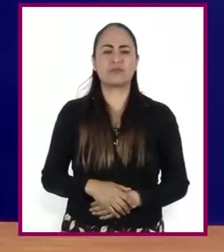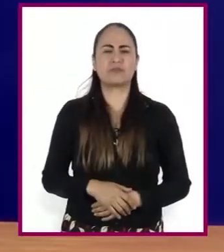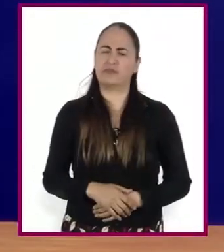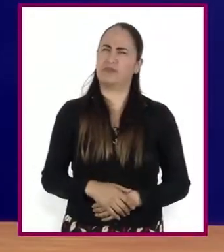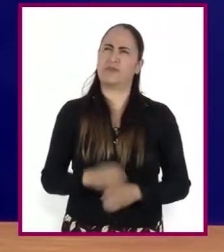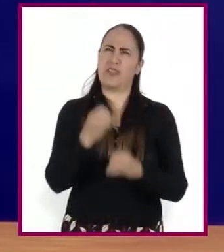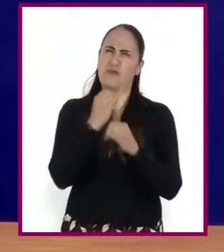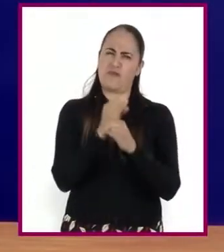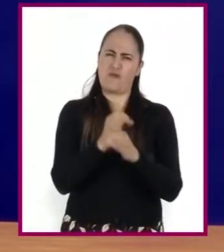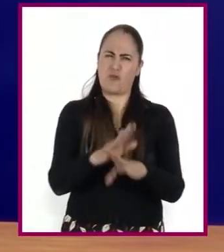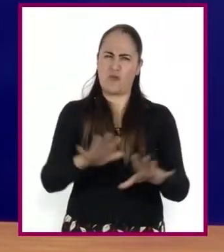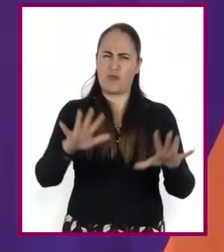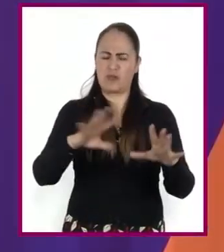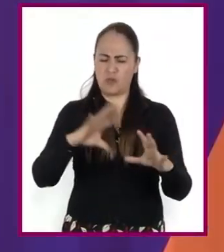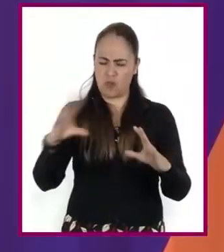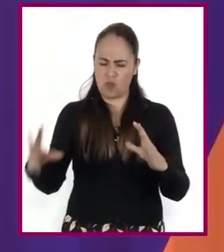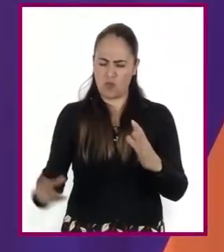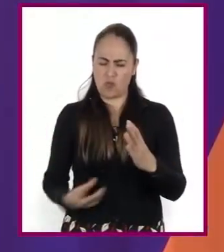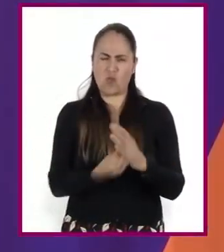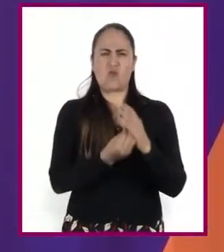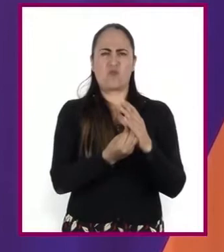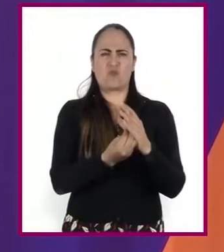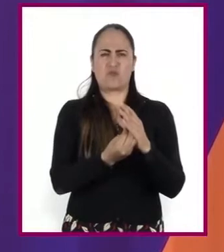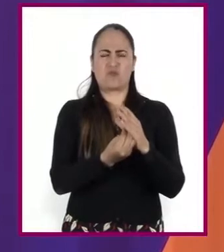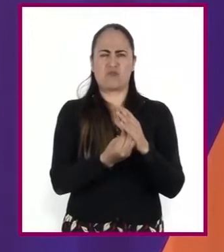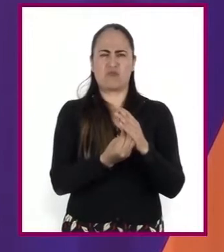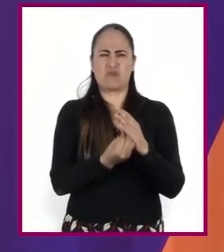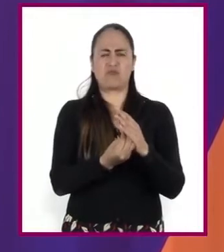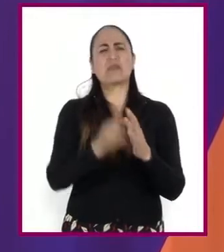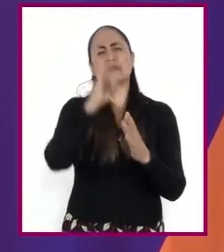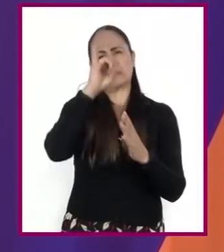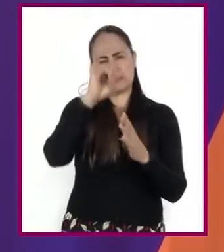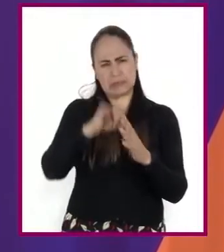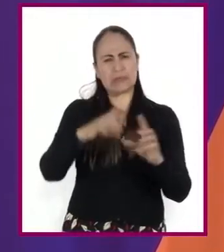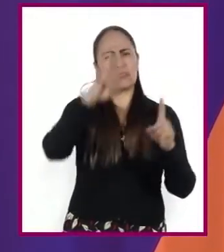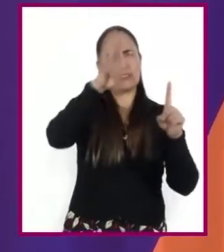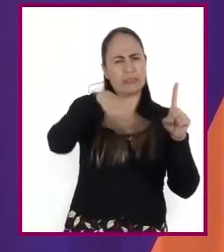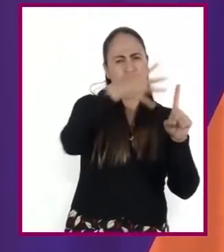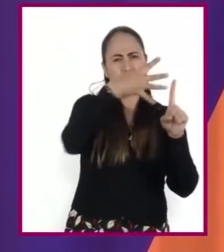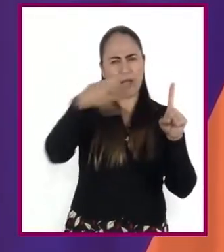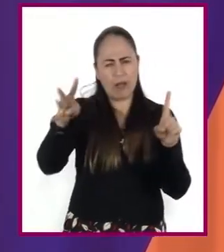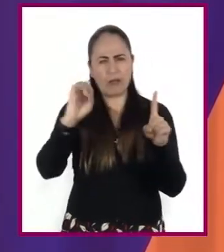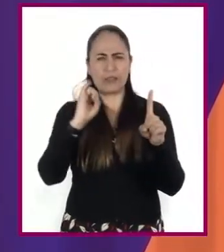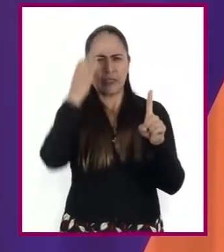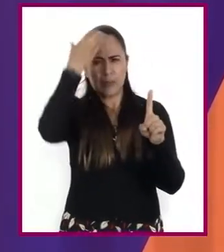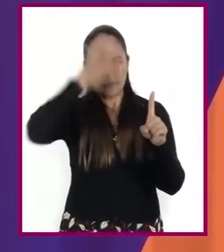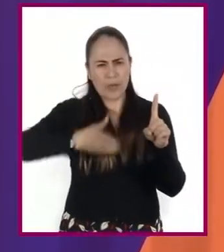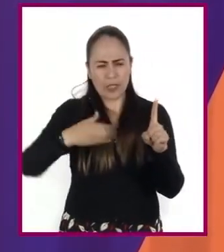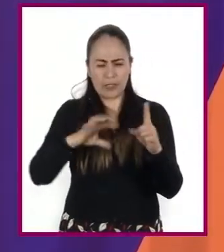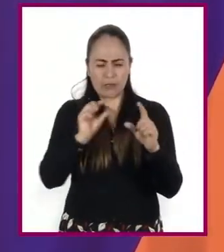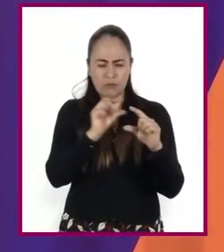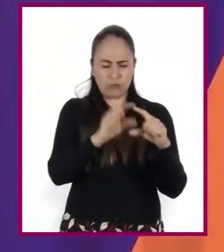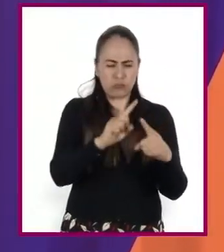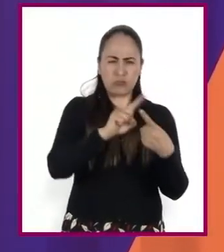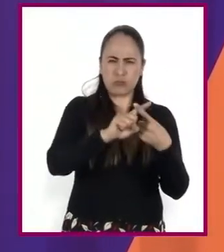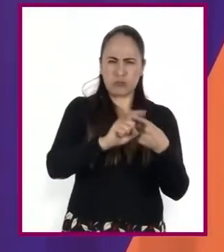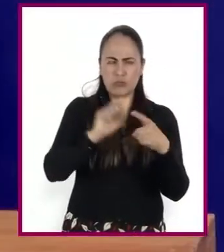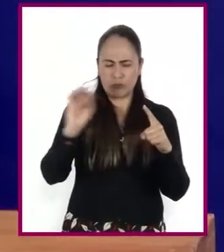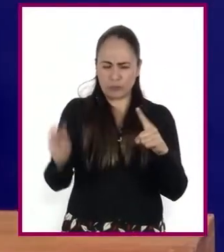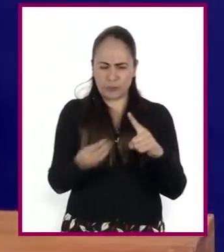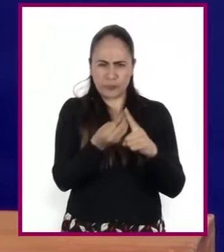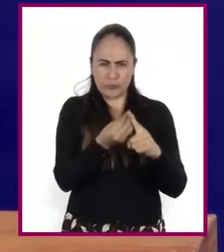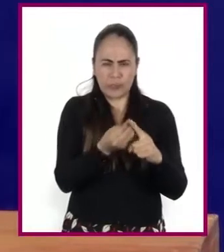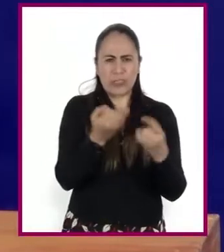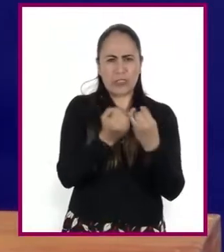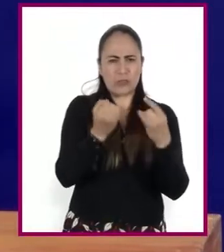Información complementaria. Sí, tablas, imágenes, notas aclaratorias, gráficas